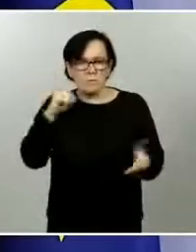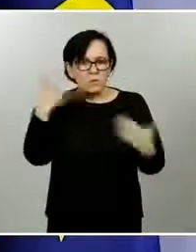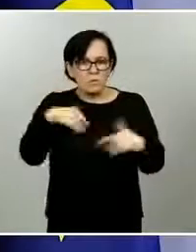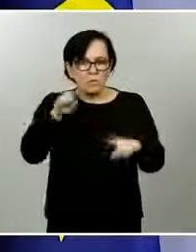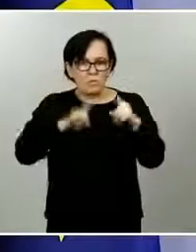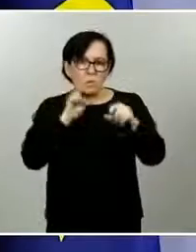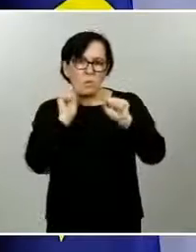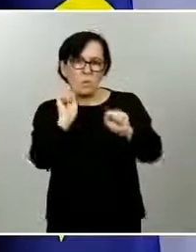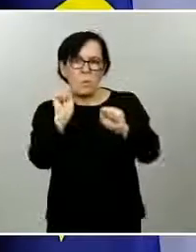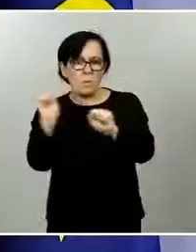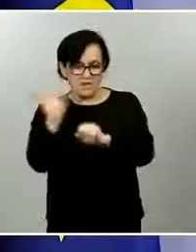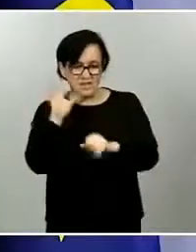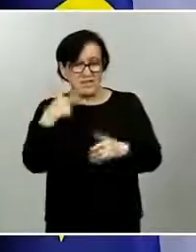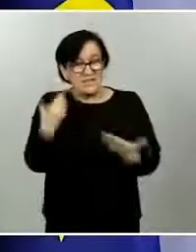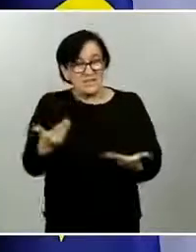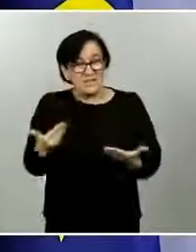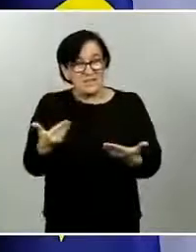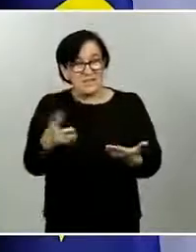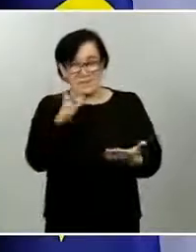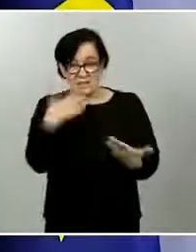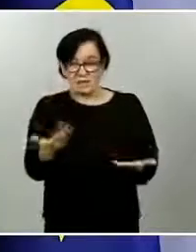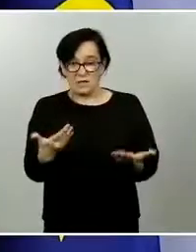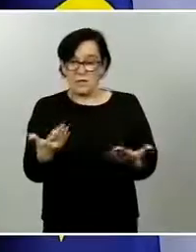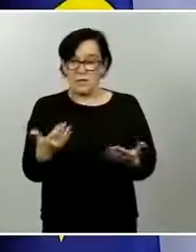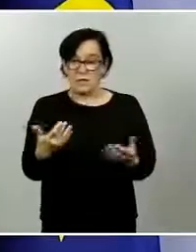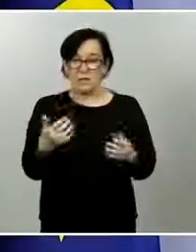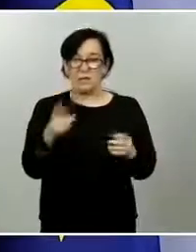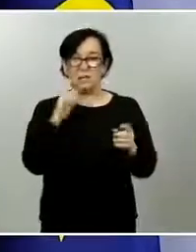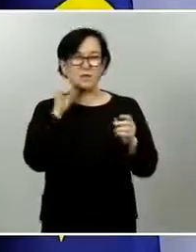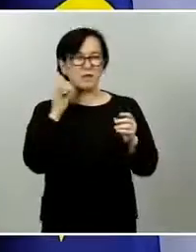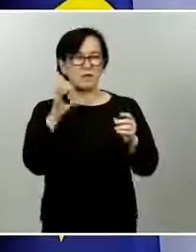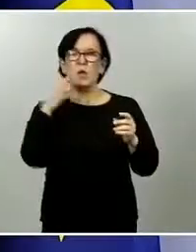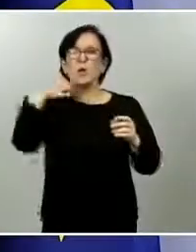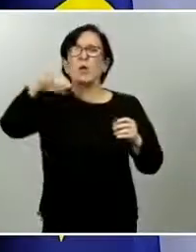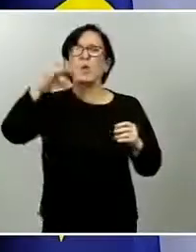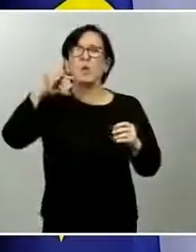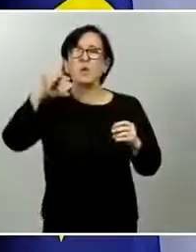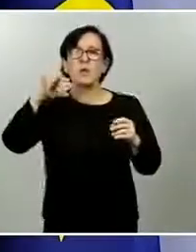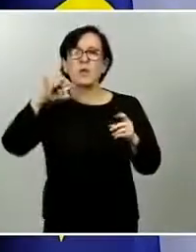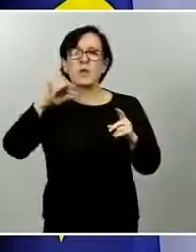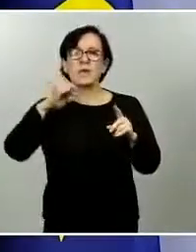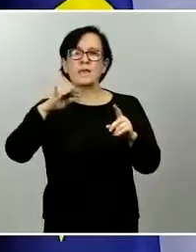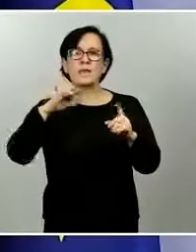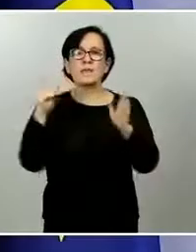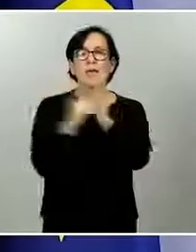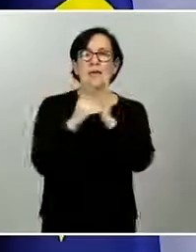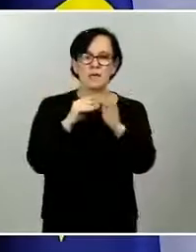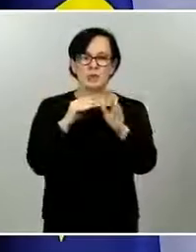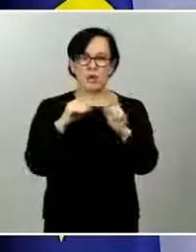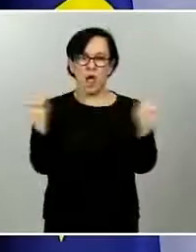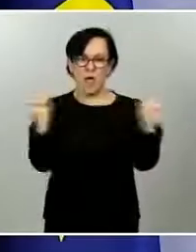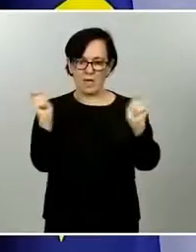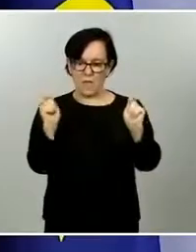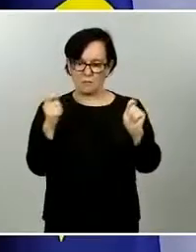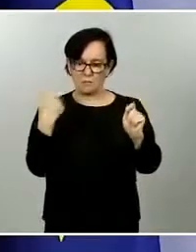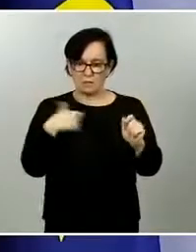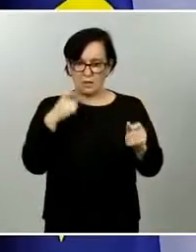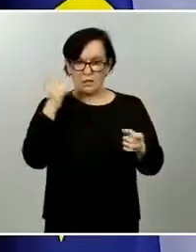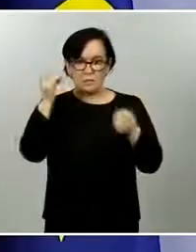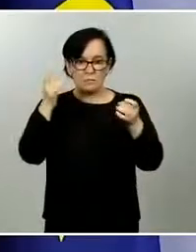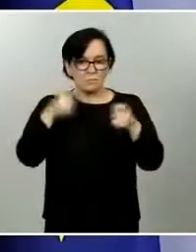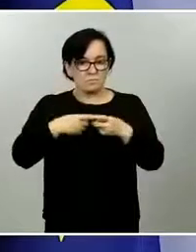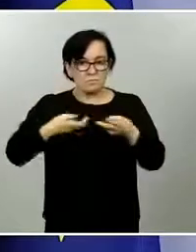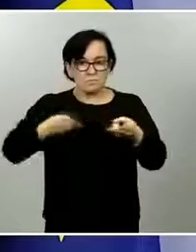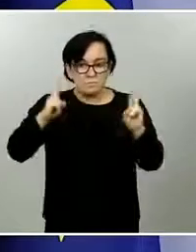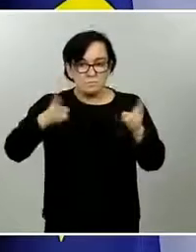territorios la movilidad laboral siempre ha estado permitida incluso en los momentos en que estaba